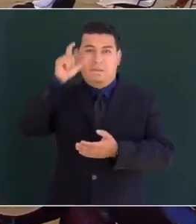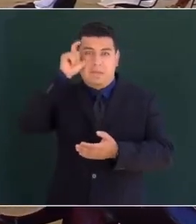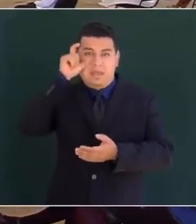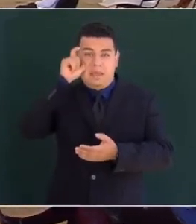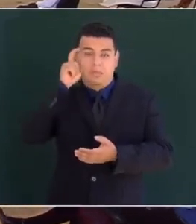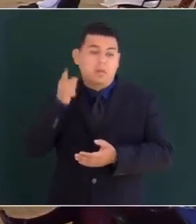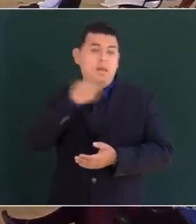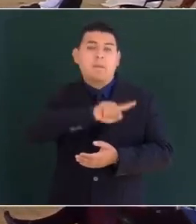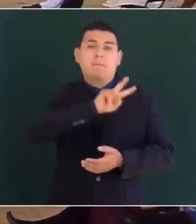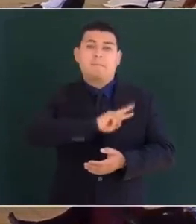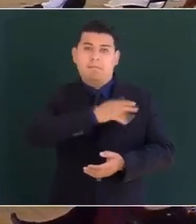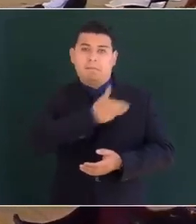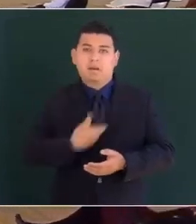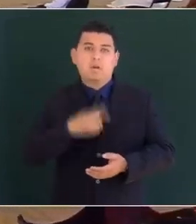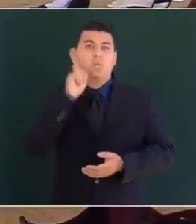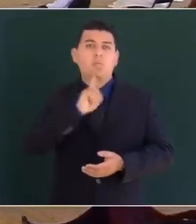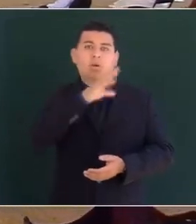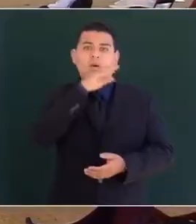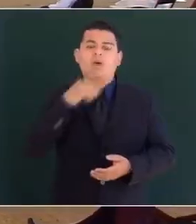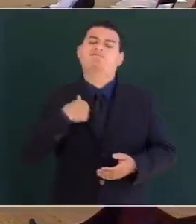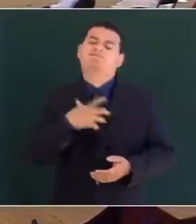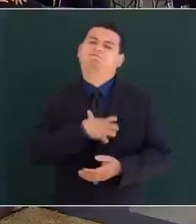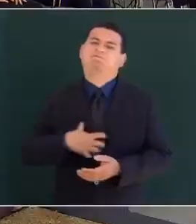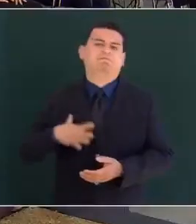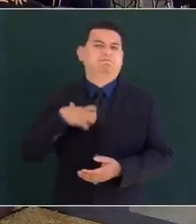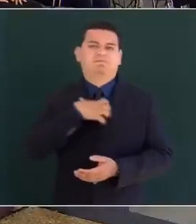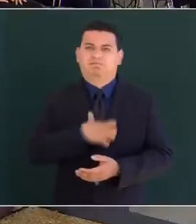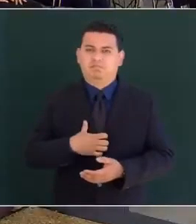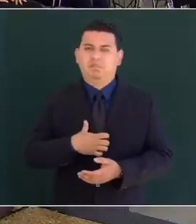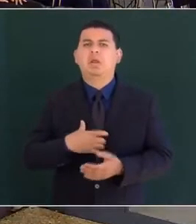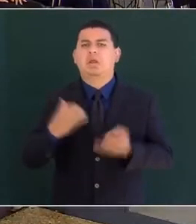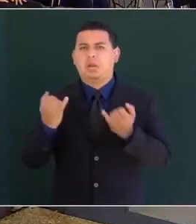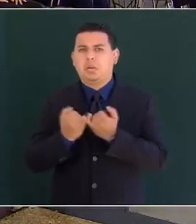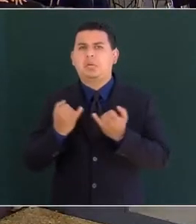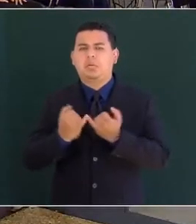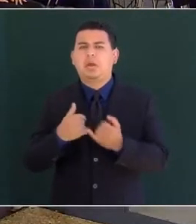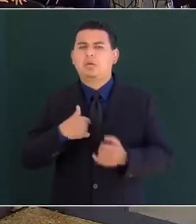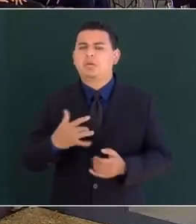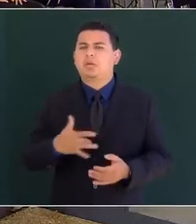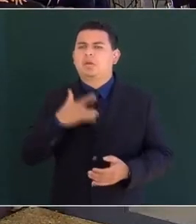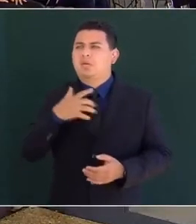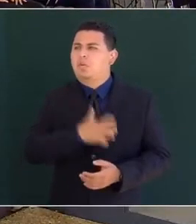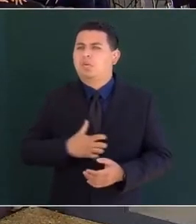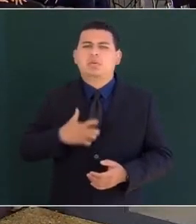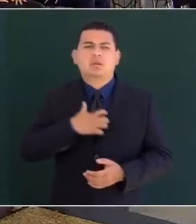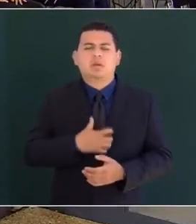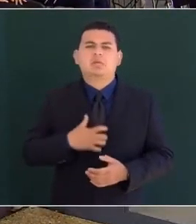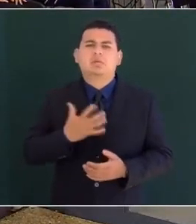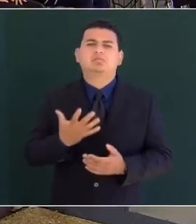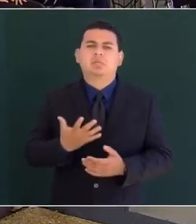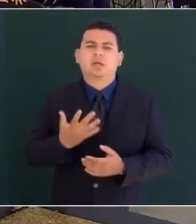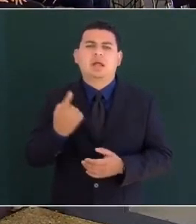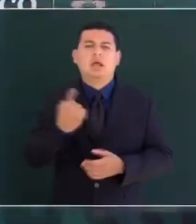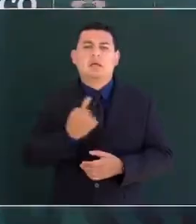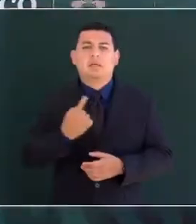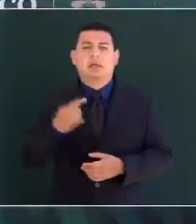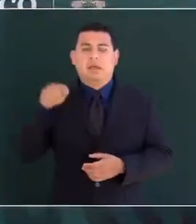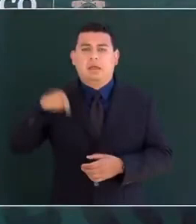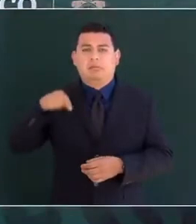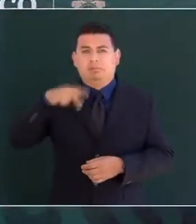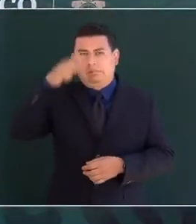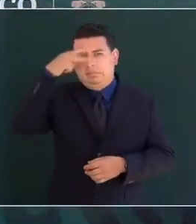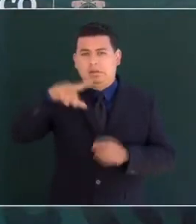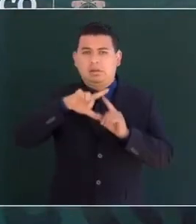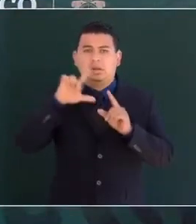me dio muchísimo gusto saber que México también